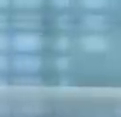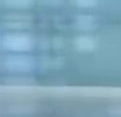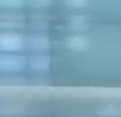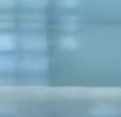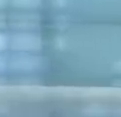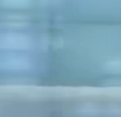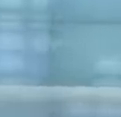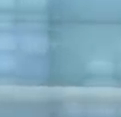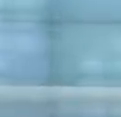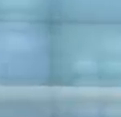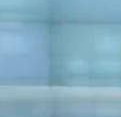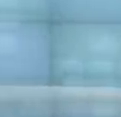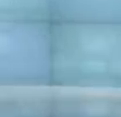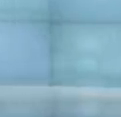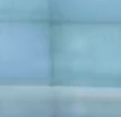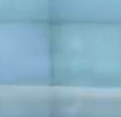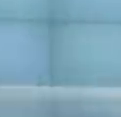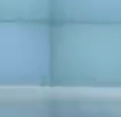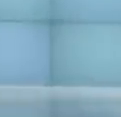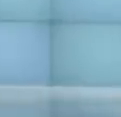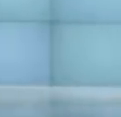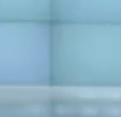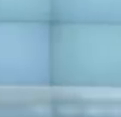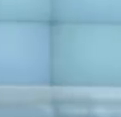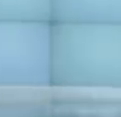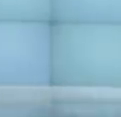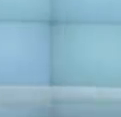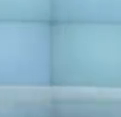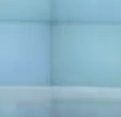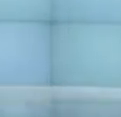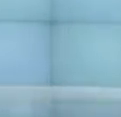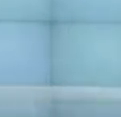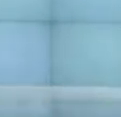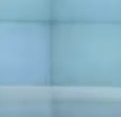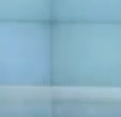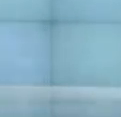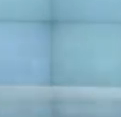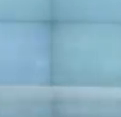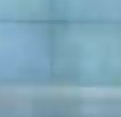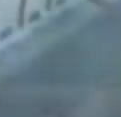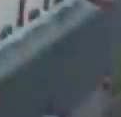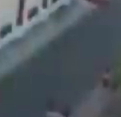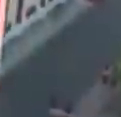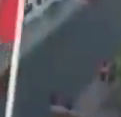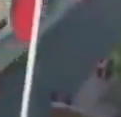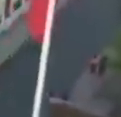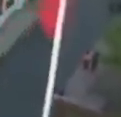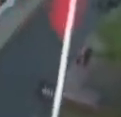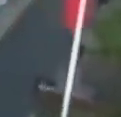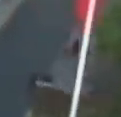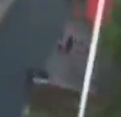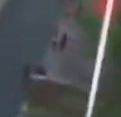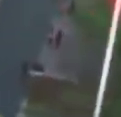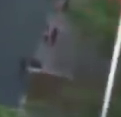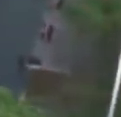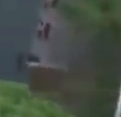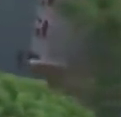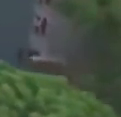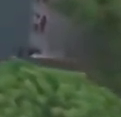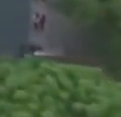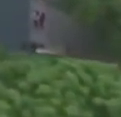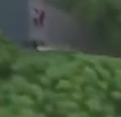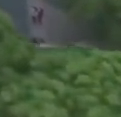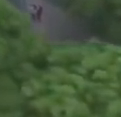Nos conectamos de inmediato con la actividad principal de esta jornada desde el Palacio de Miraflores. Adelante. A esta hora el presidente